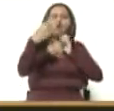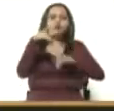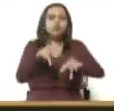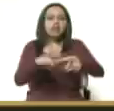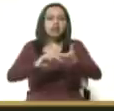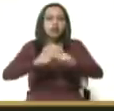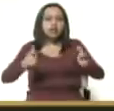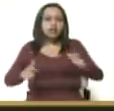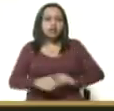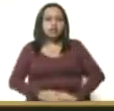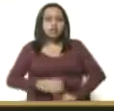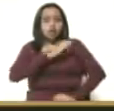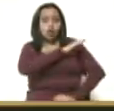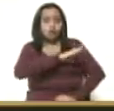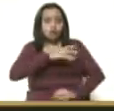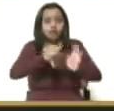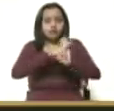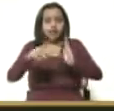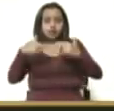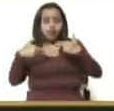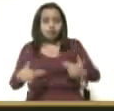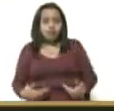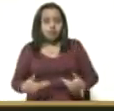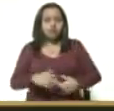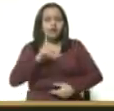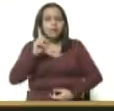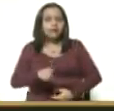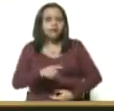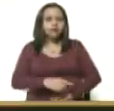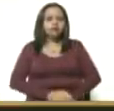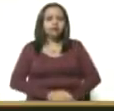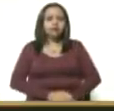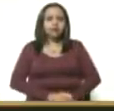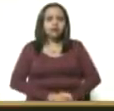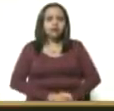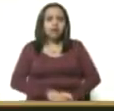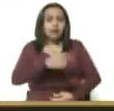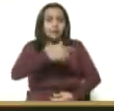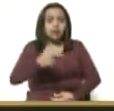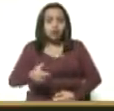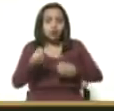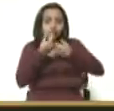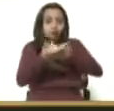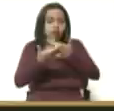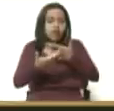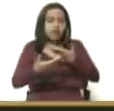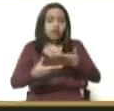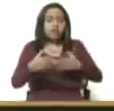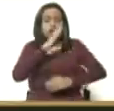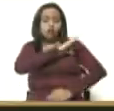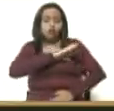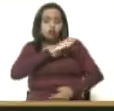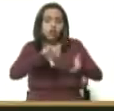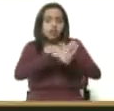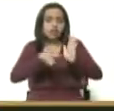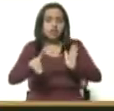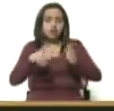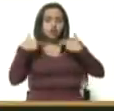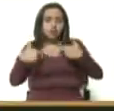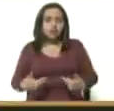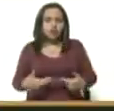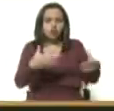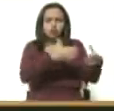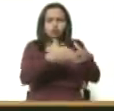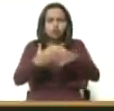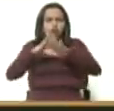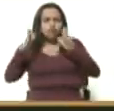de la alta comisionada para los derechos humanos Michelle Bachelet, de los relatores del Consejo de Derechos Humanos, de organizaciones de todo el